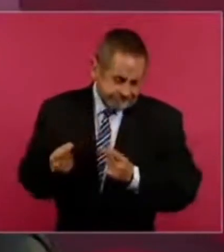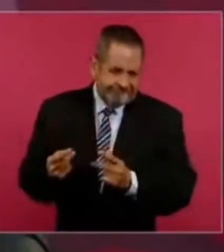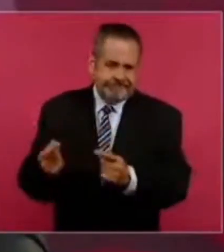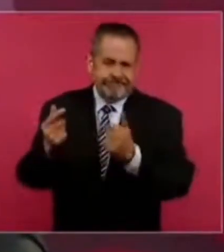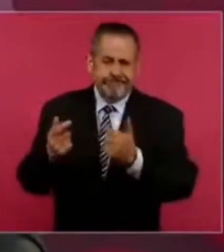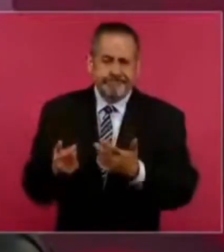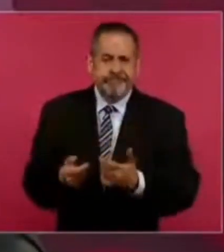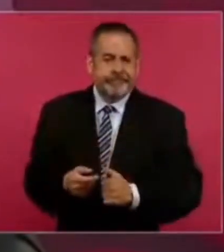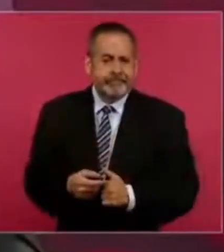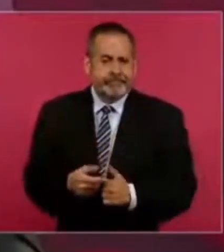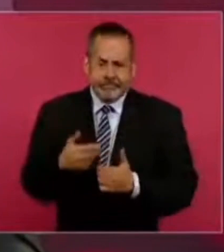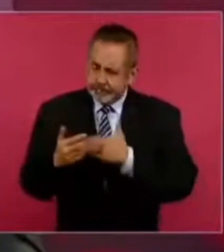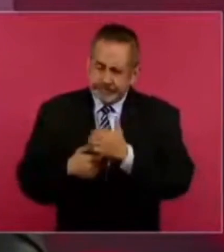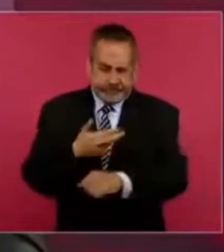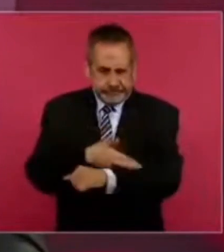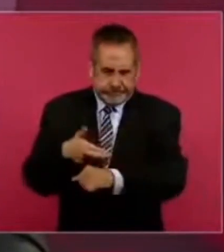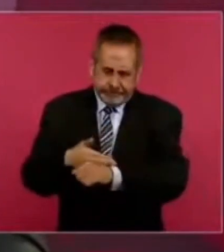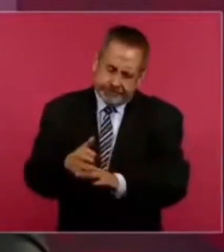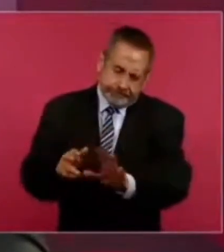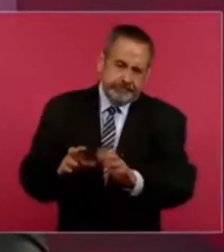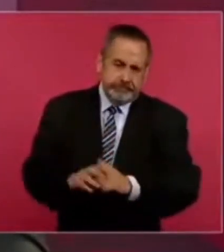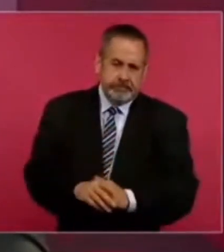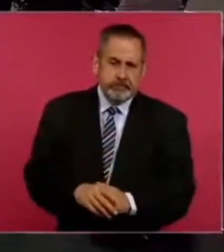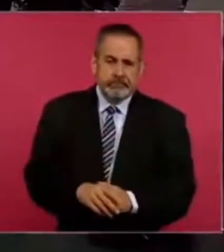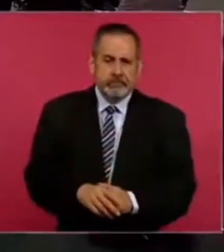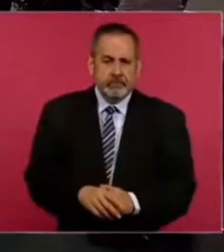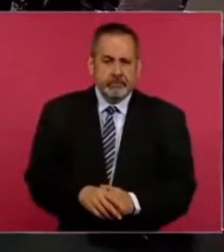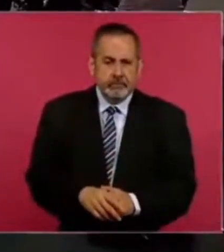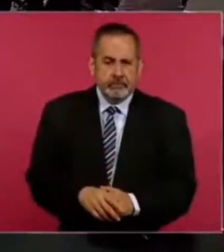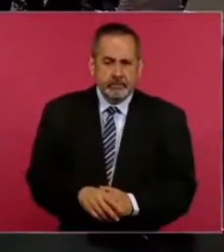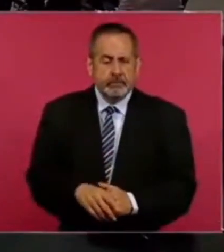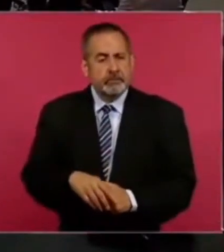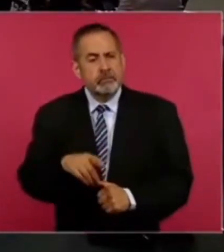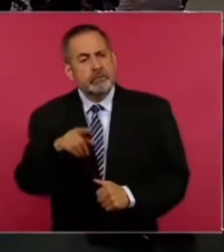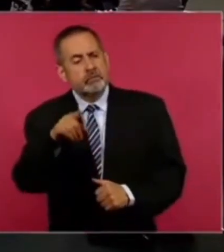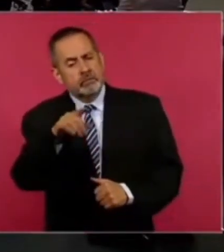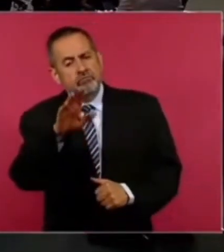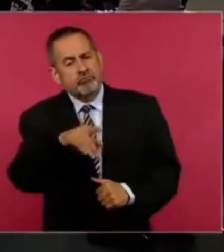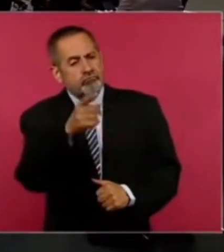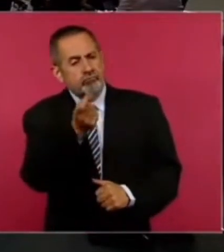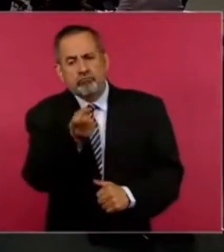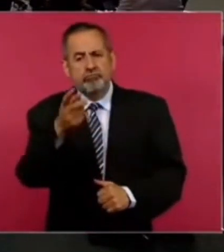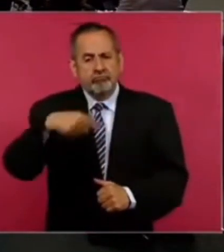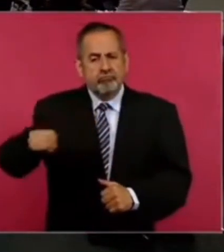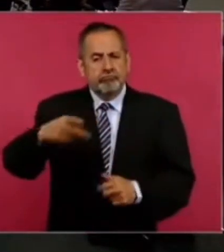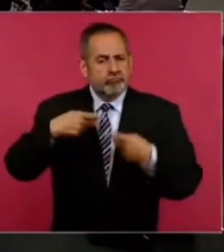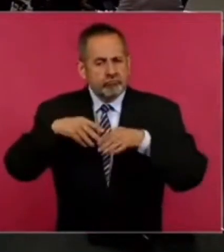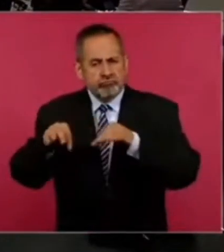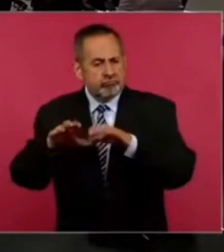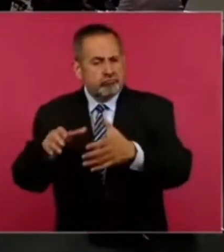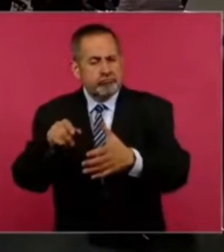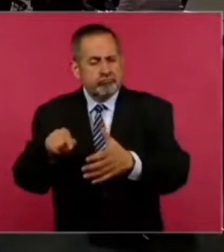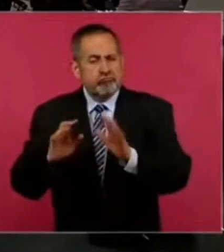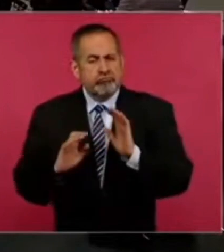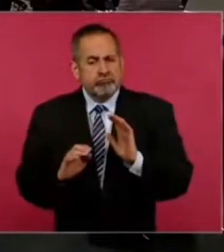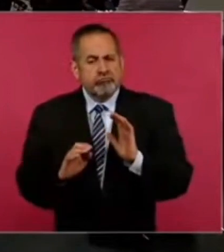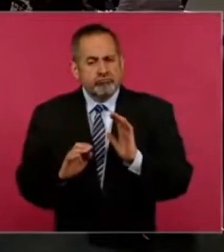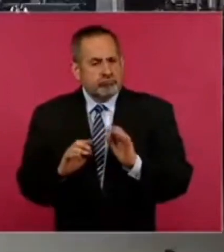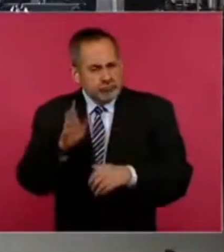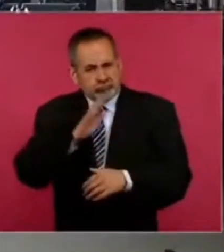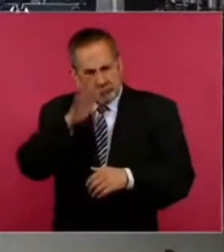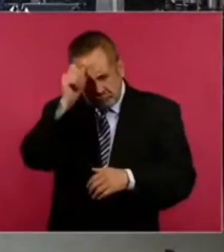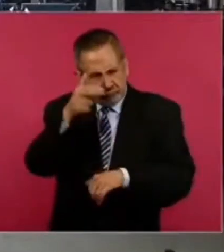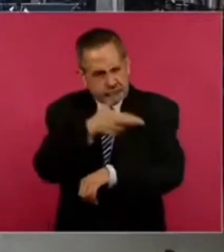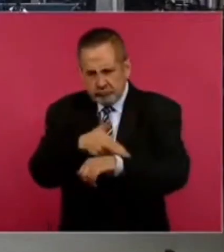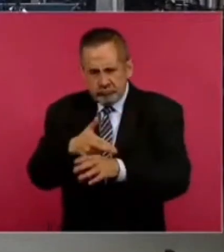acelerar los trámites. Sí, de hecho los trabajadores del ramo dicen que están de acuerdo con